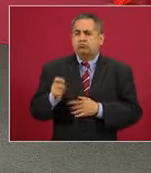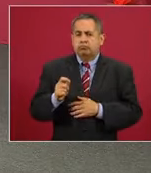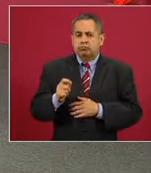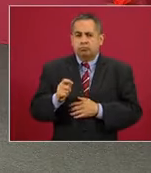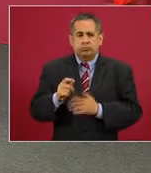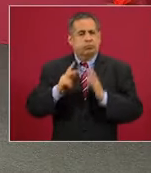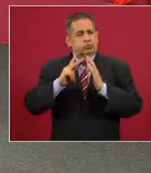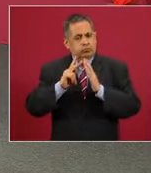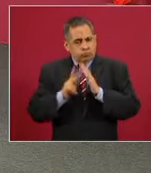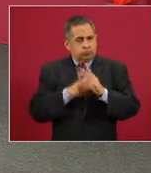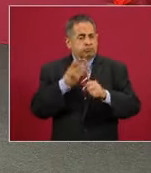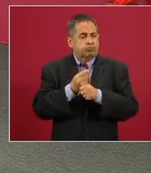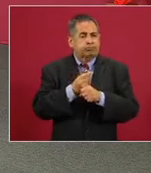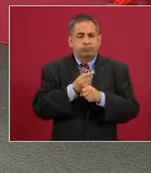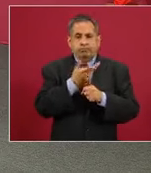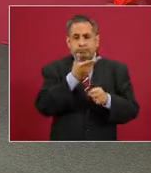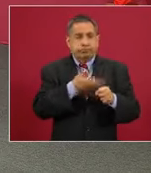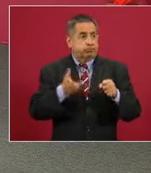reconvertir